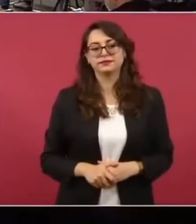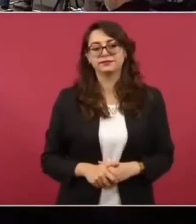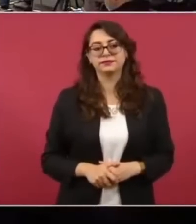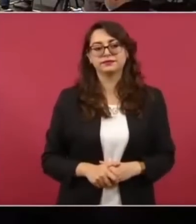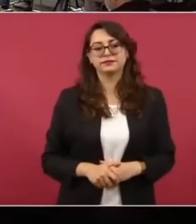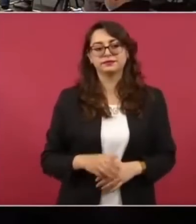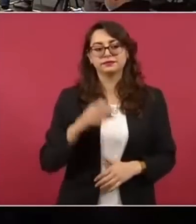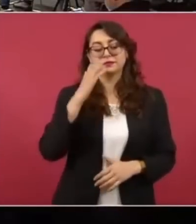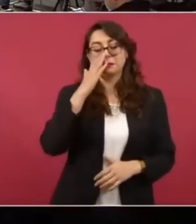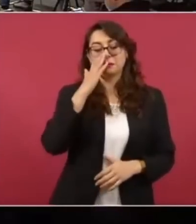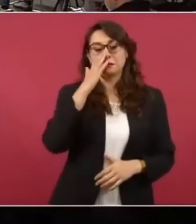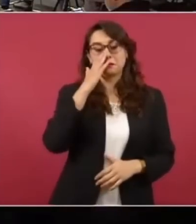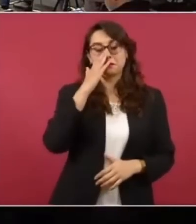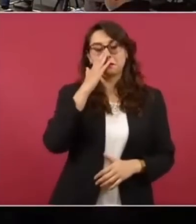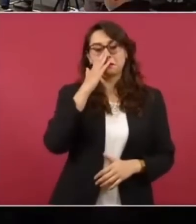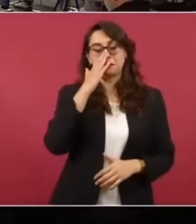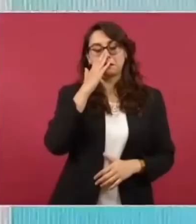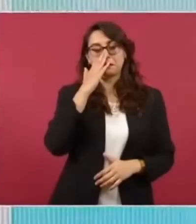Había